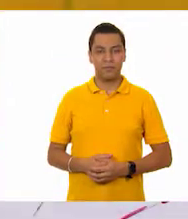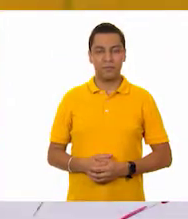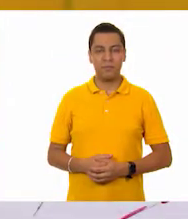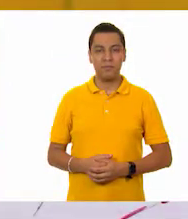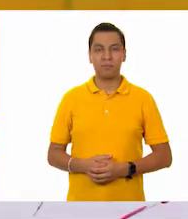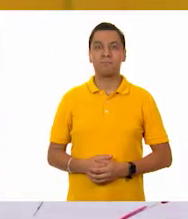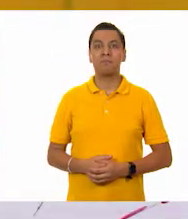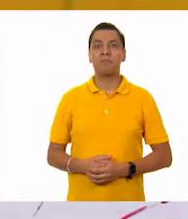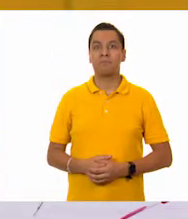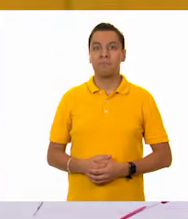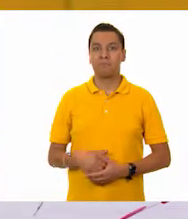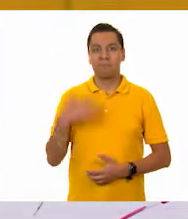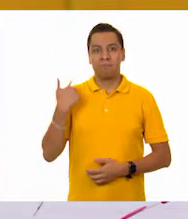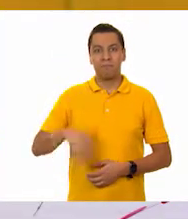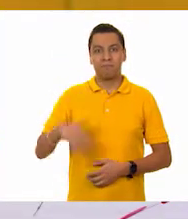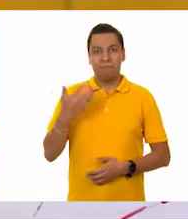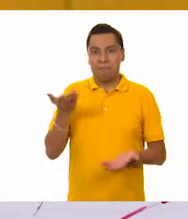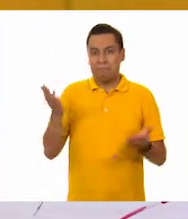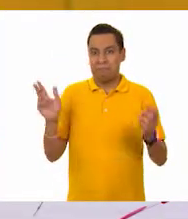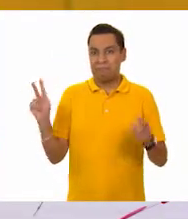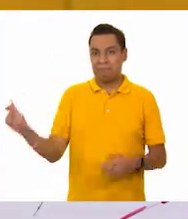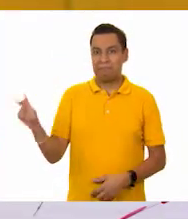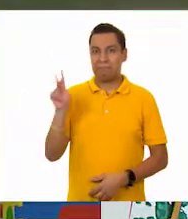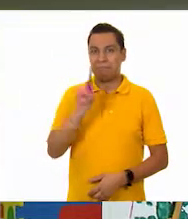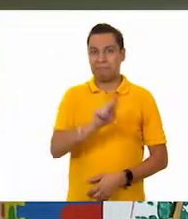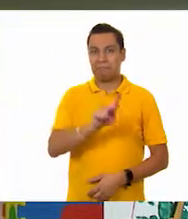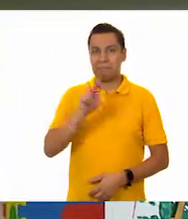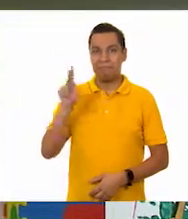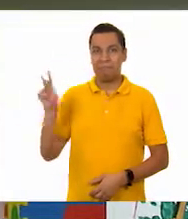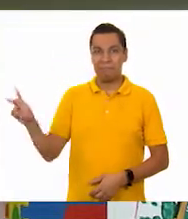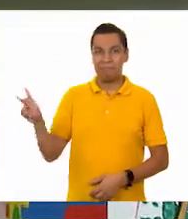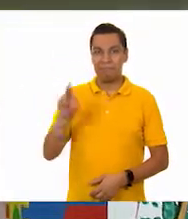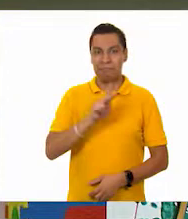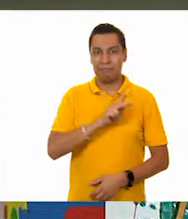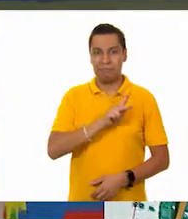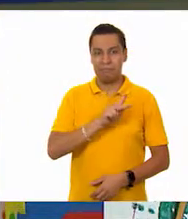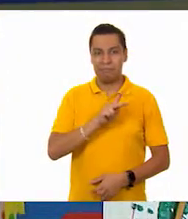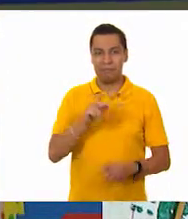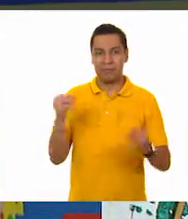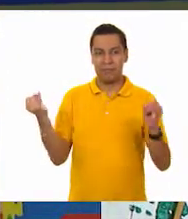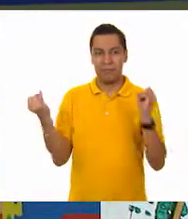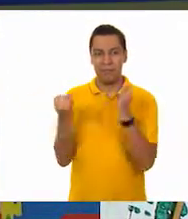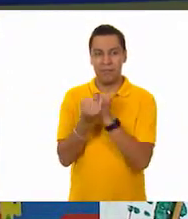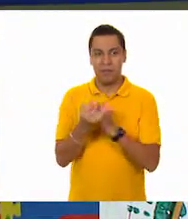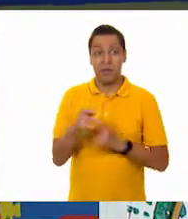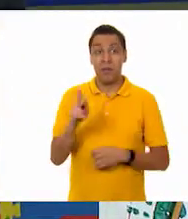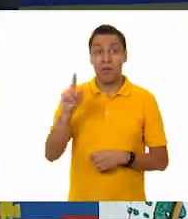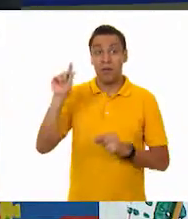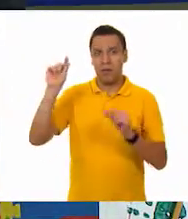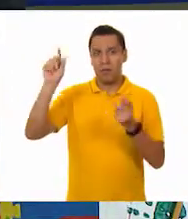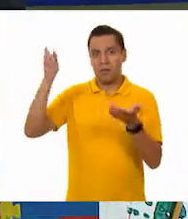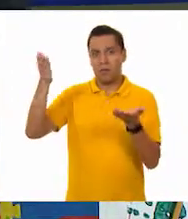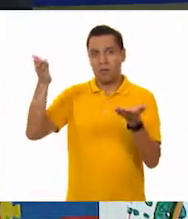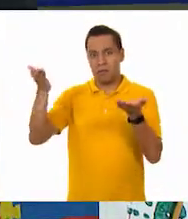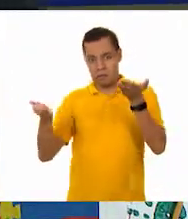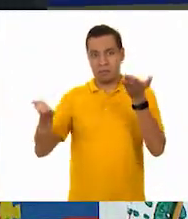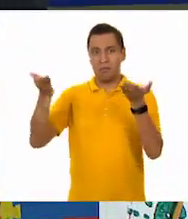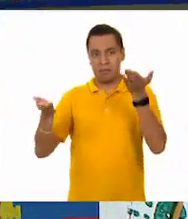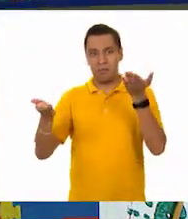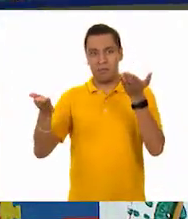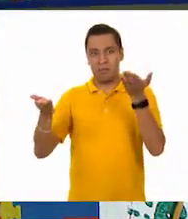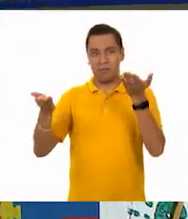¡Uy! Pesan muy parecido. Muy parecido. Muy parecido, pero creo que ya tomó la delantera uno.